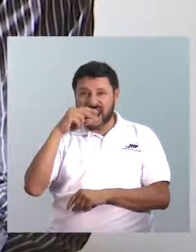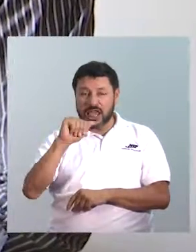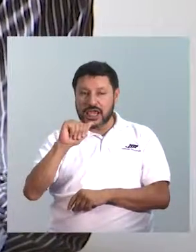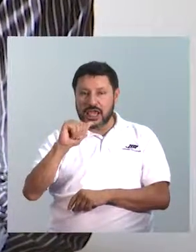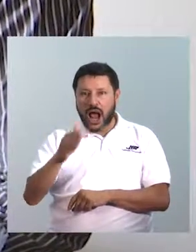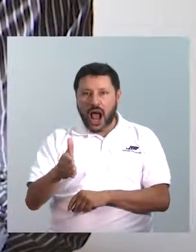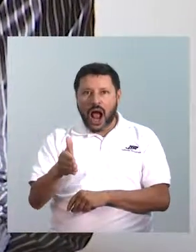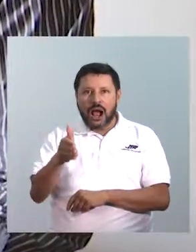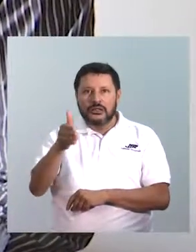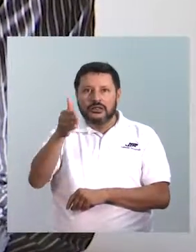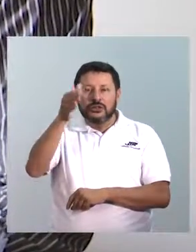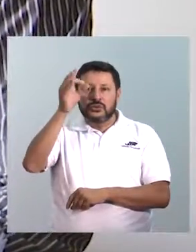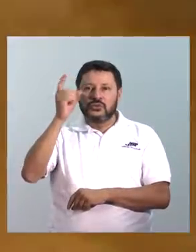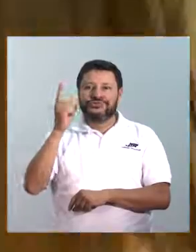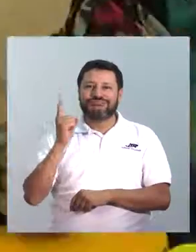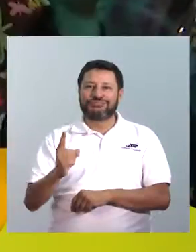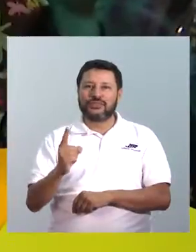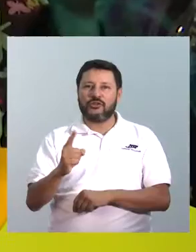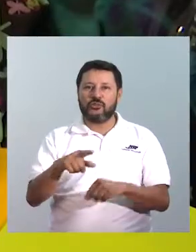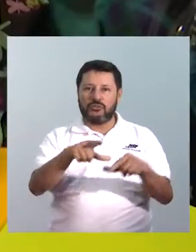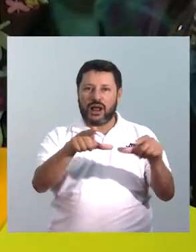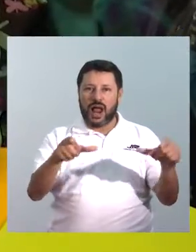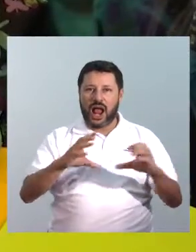responsabilidad del aula como tal.